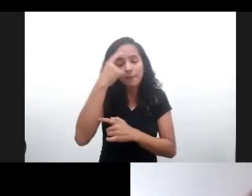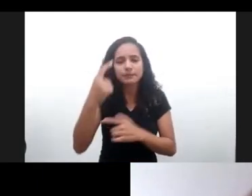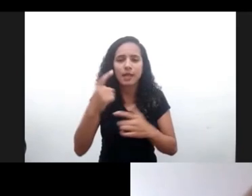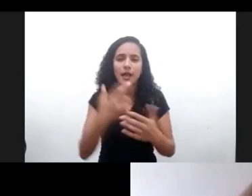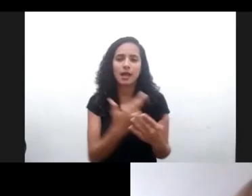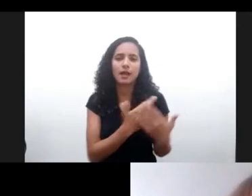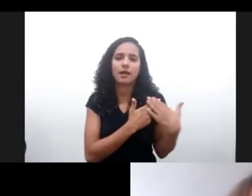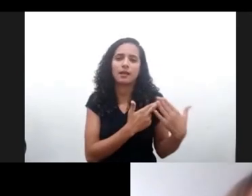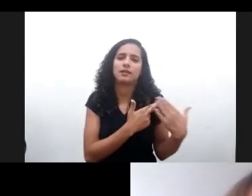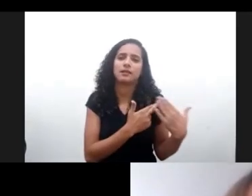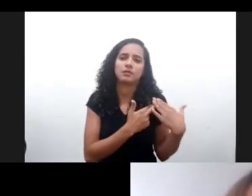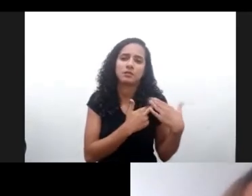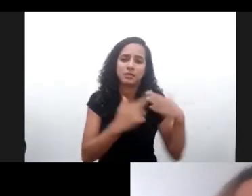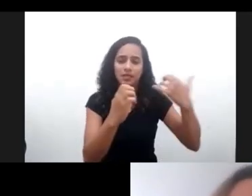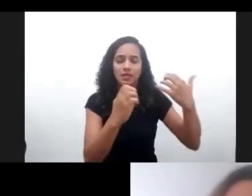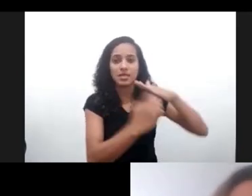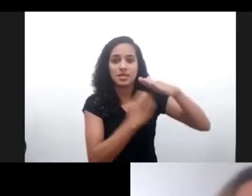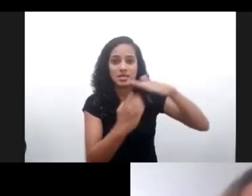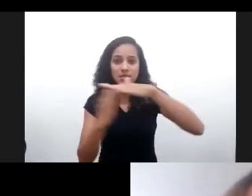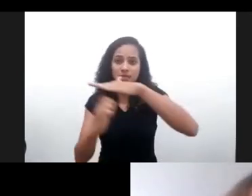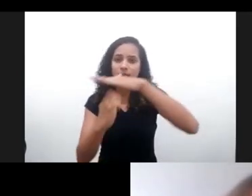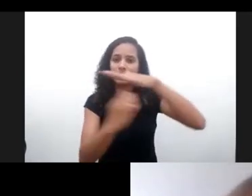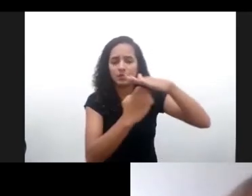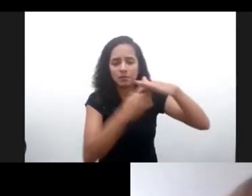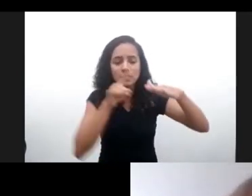entre el norte global y el sur global. Muchas gracias.